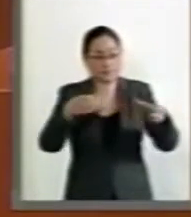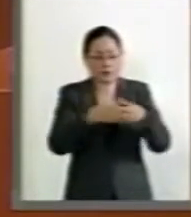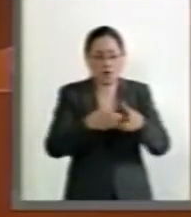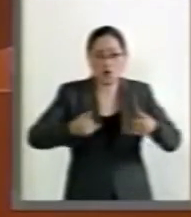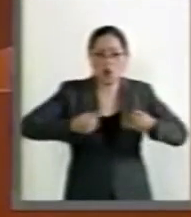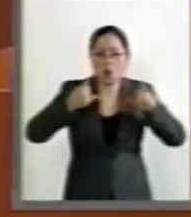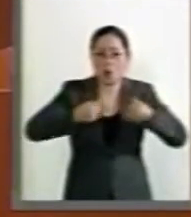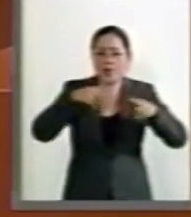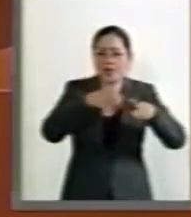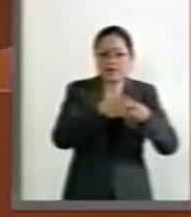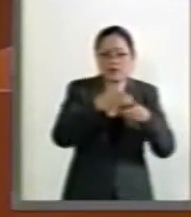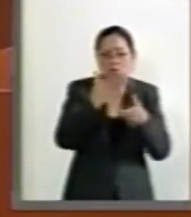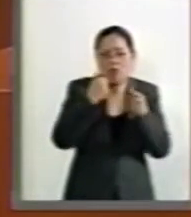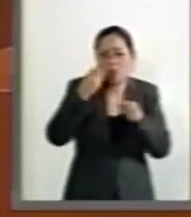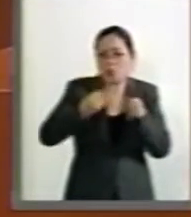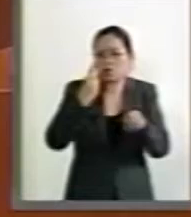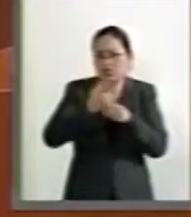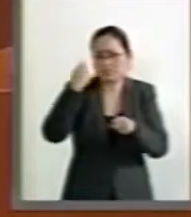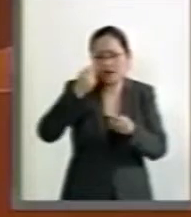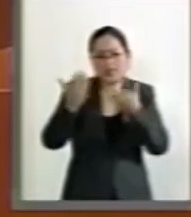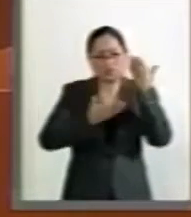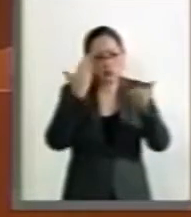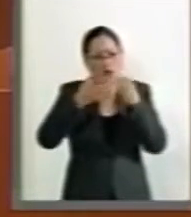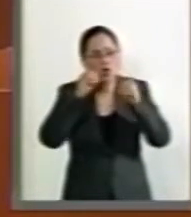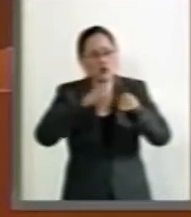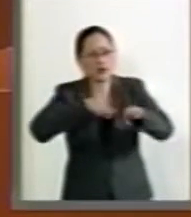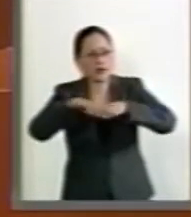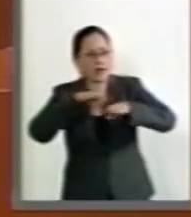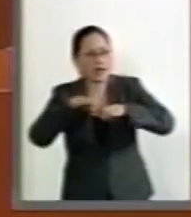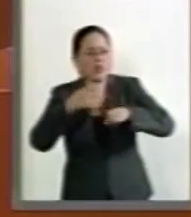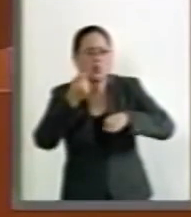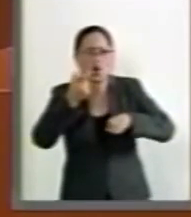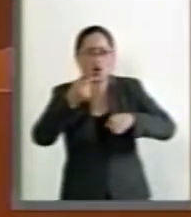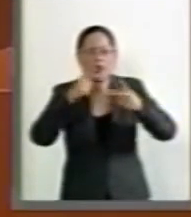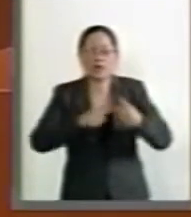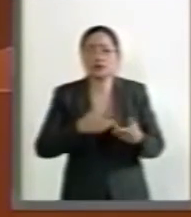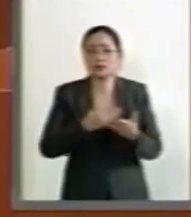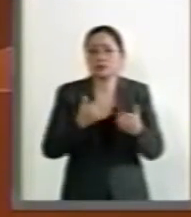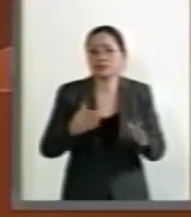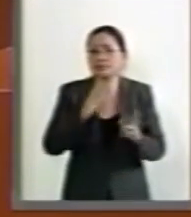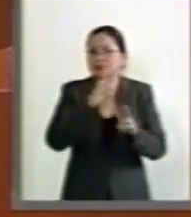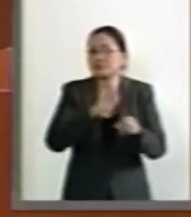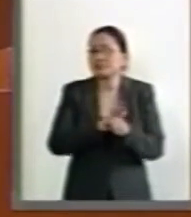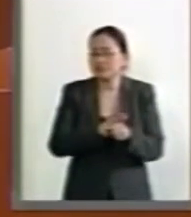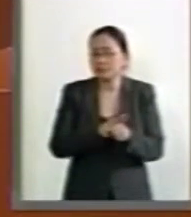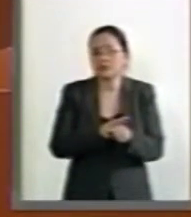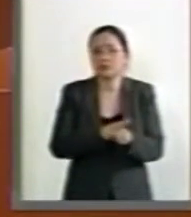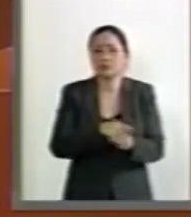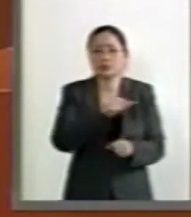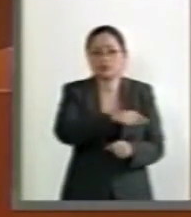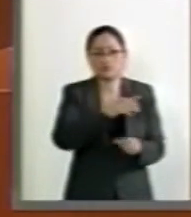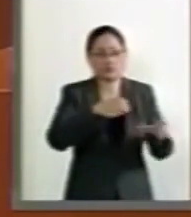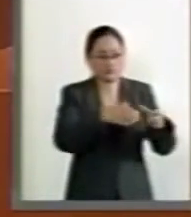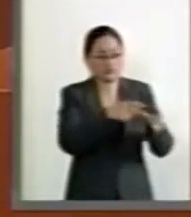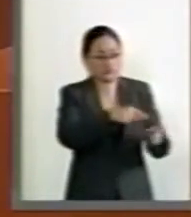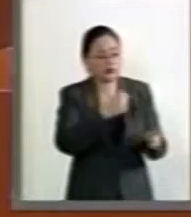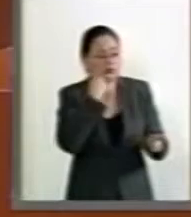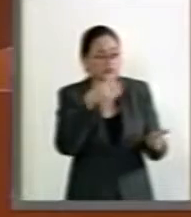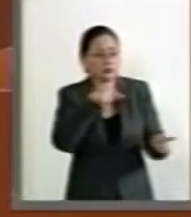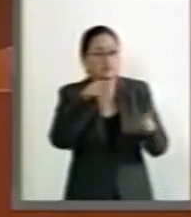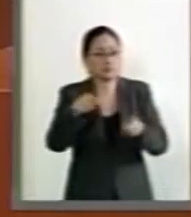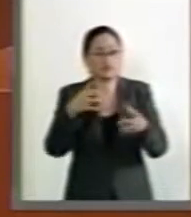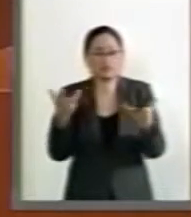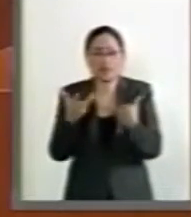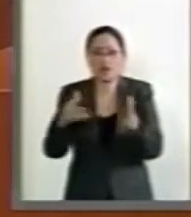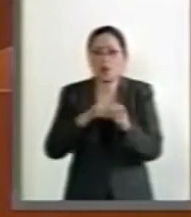jóvenes con pocas oportunidades de estudiar o trabajar, resultando en que muchos ven como opción